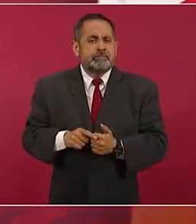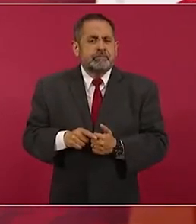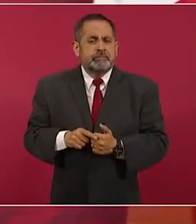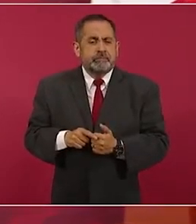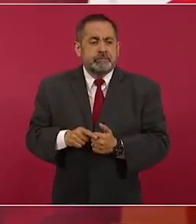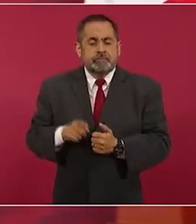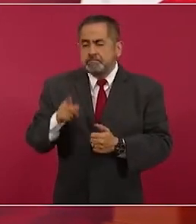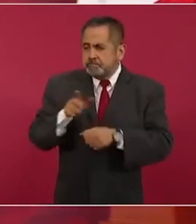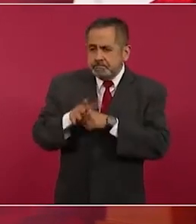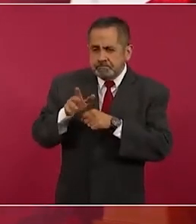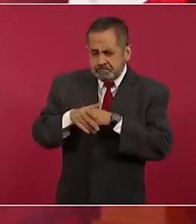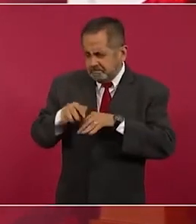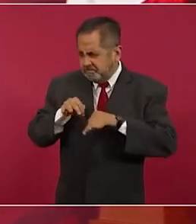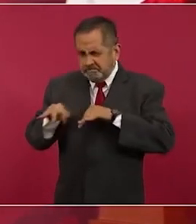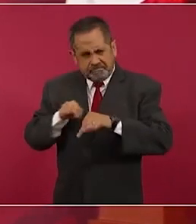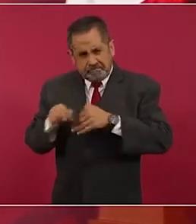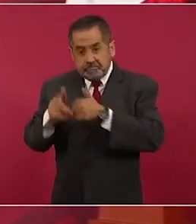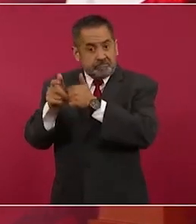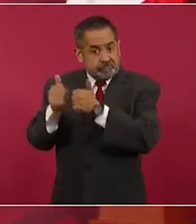alcancen